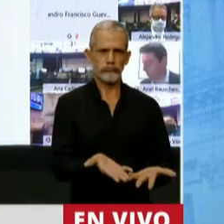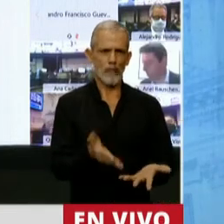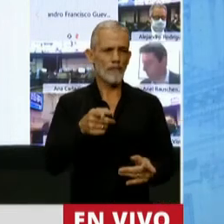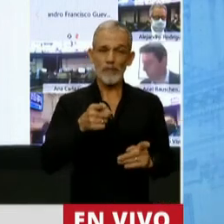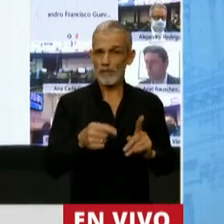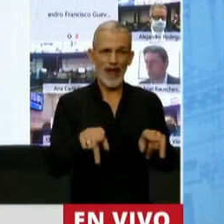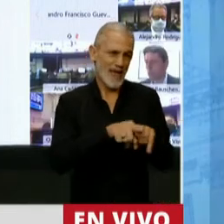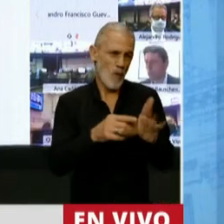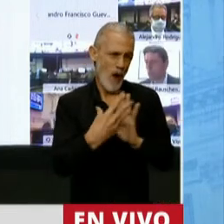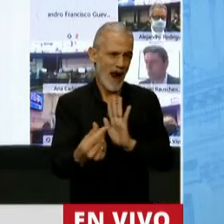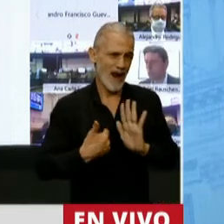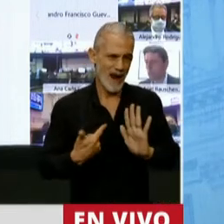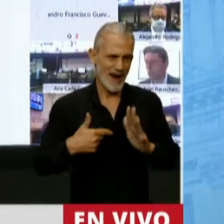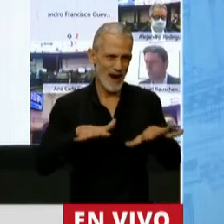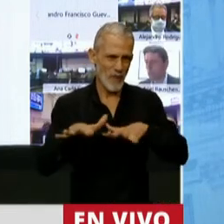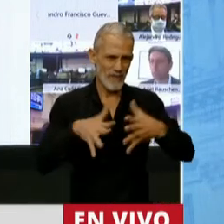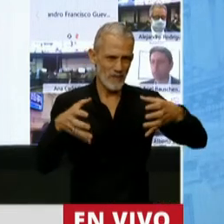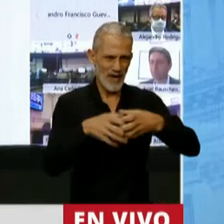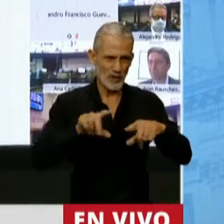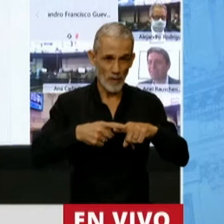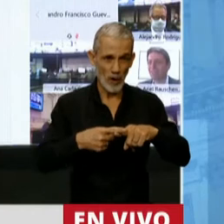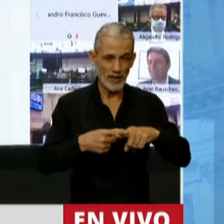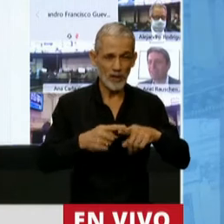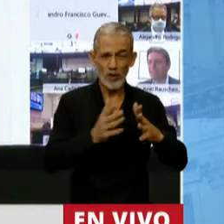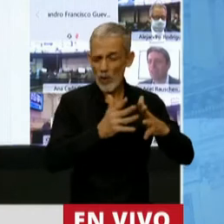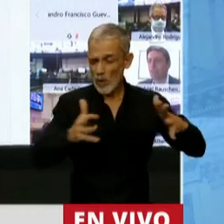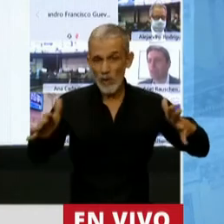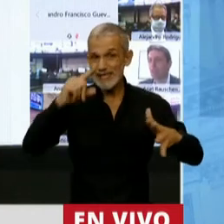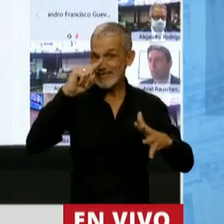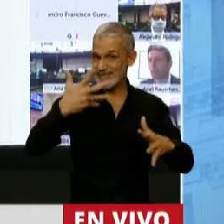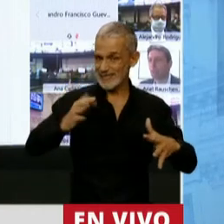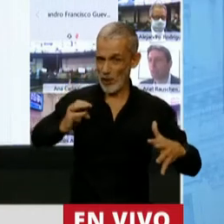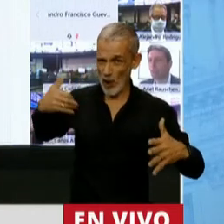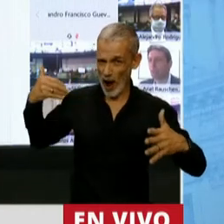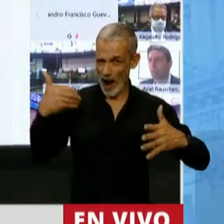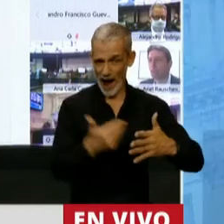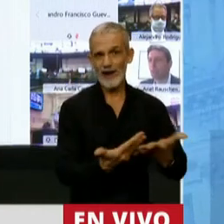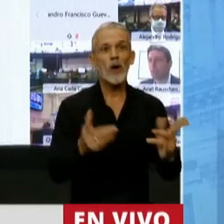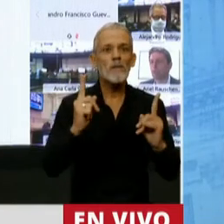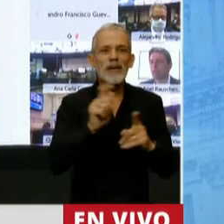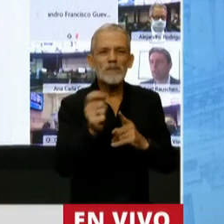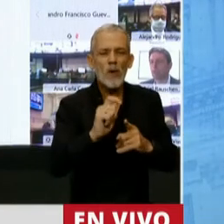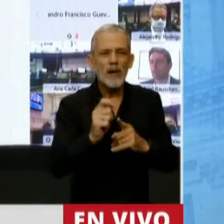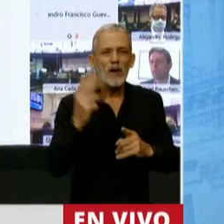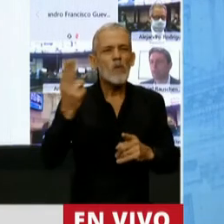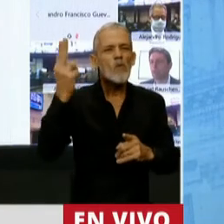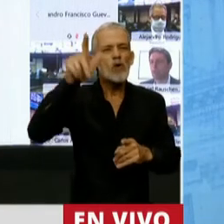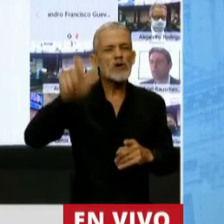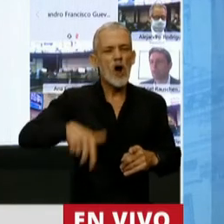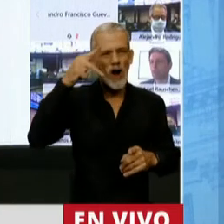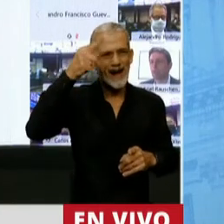con nuestro movimiento, que cumplió en este mes 75 años, el mismo mes que se nos fue el Flaco Néstor.